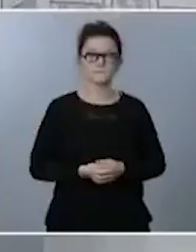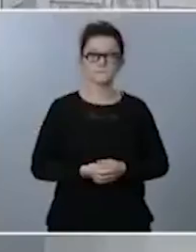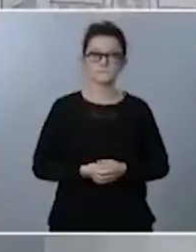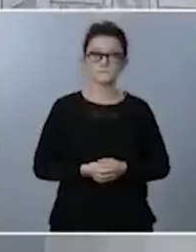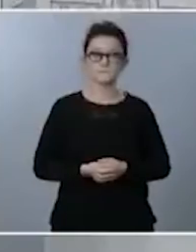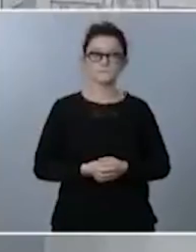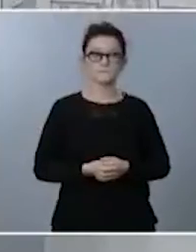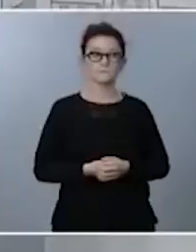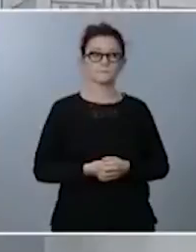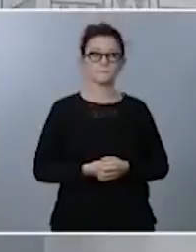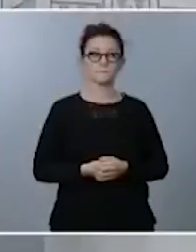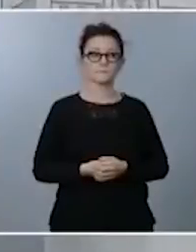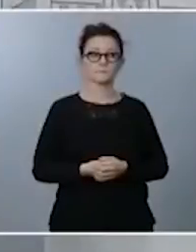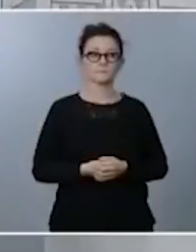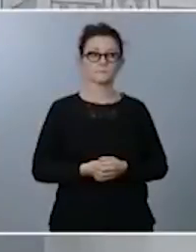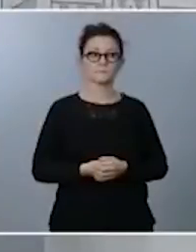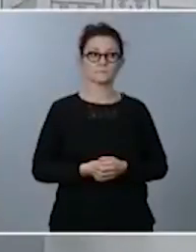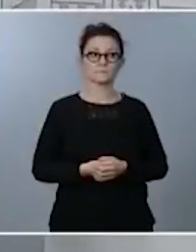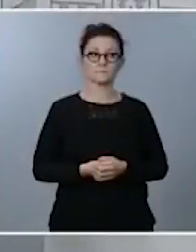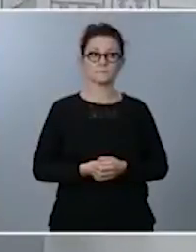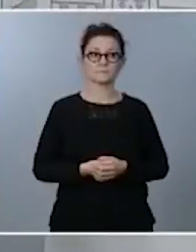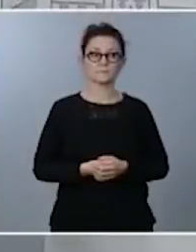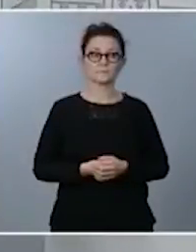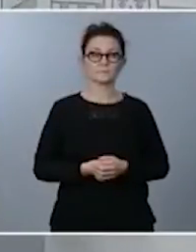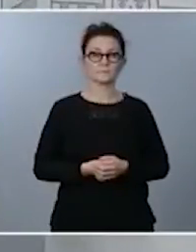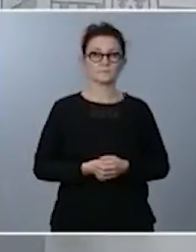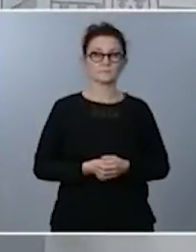De expansión, Mercedes Arrayer.